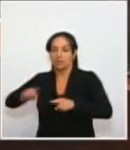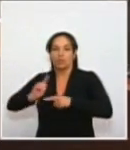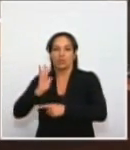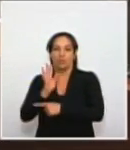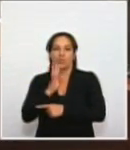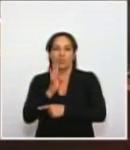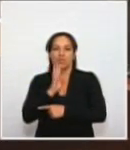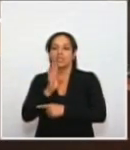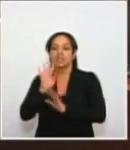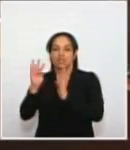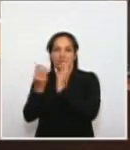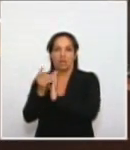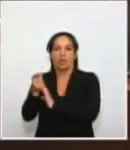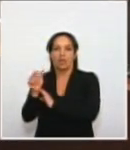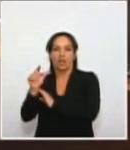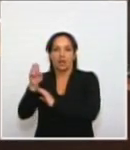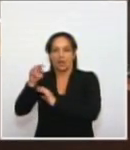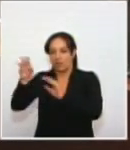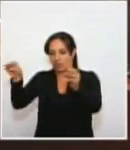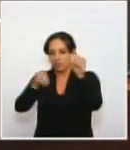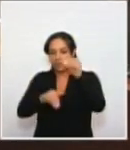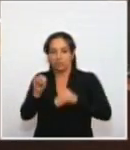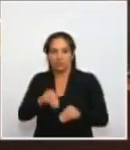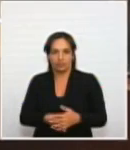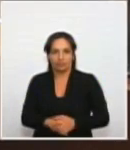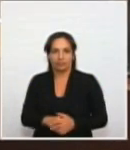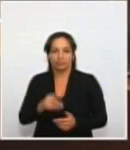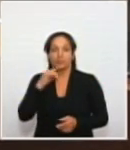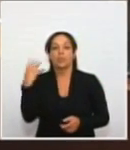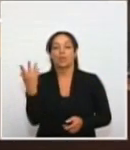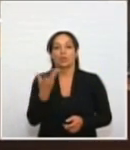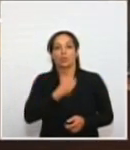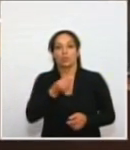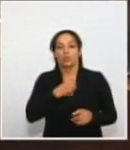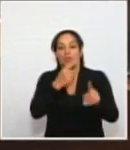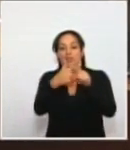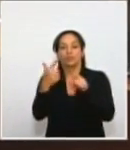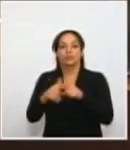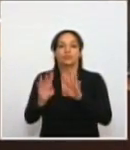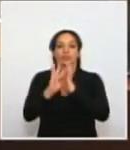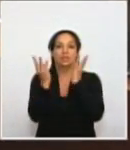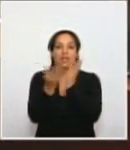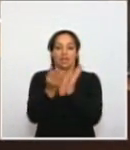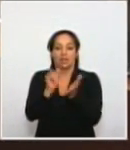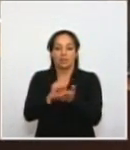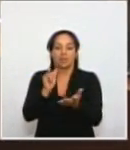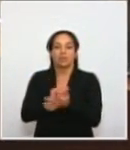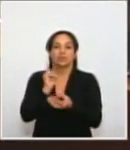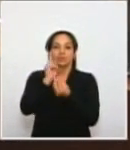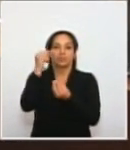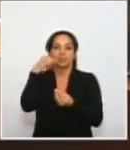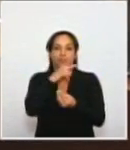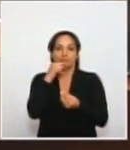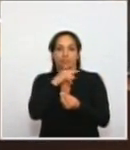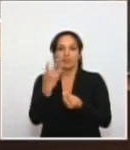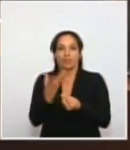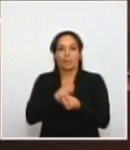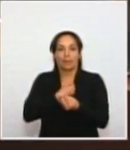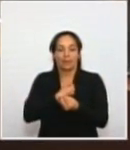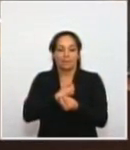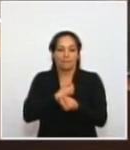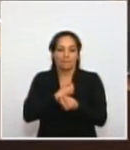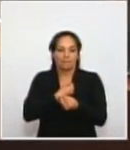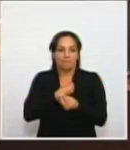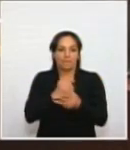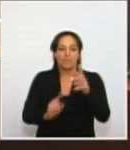ponentes, el senador Galán. A nosotros, a varios senadores de la bancada del Partido Liberal, nos han surgido